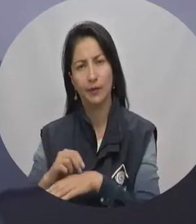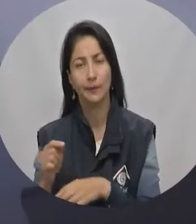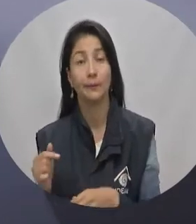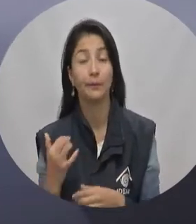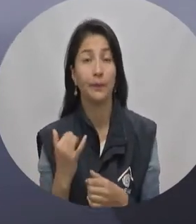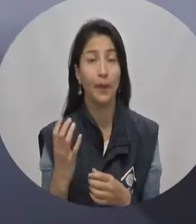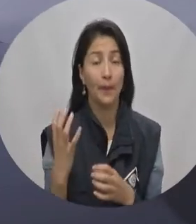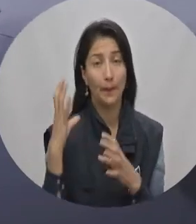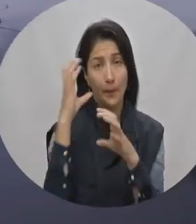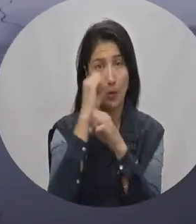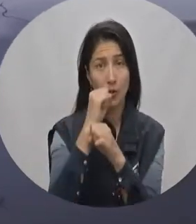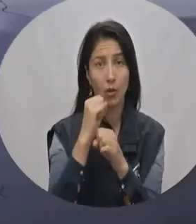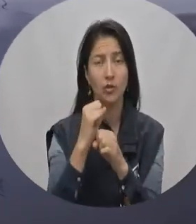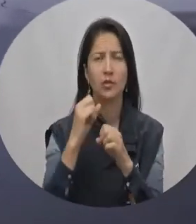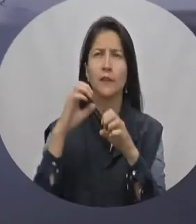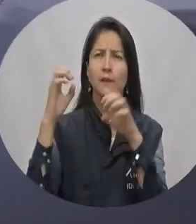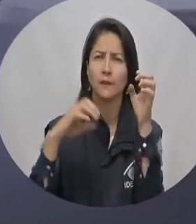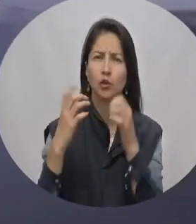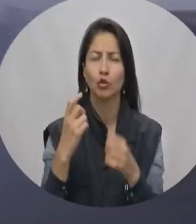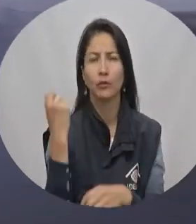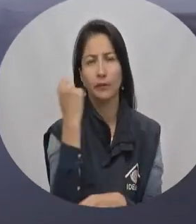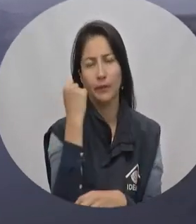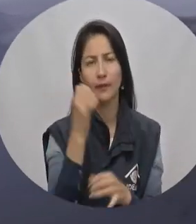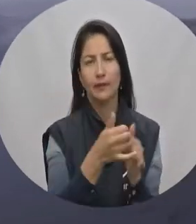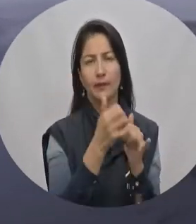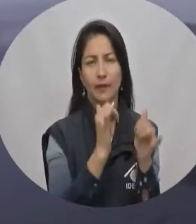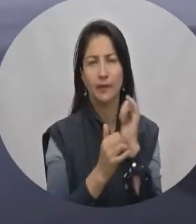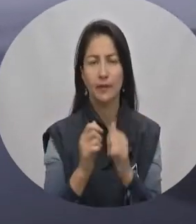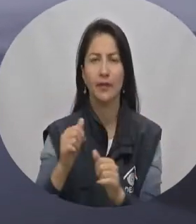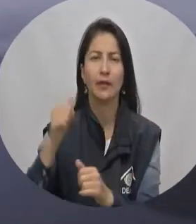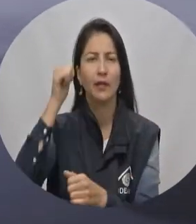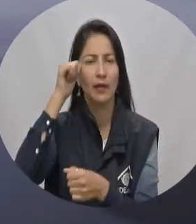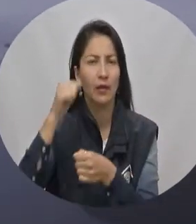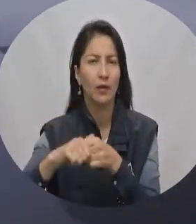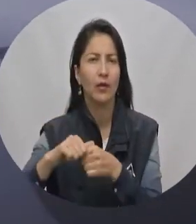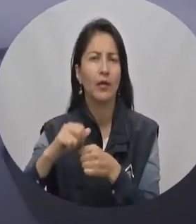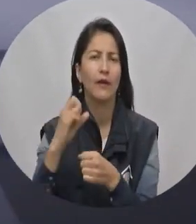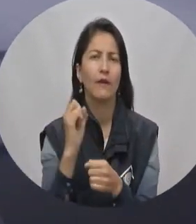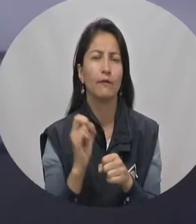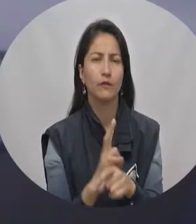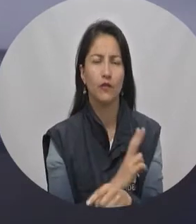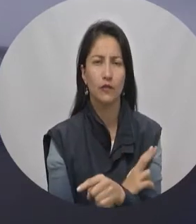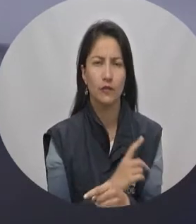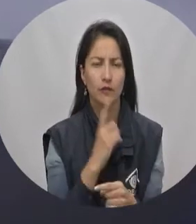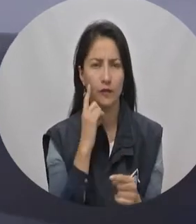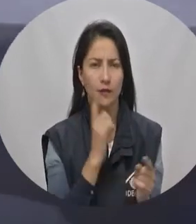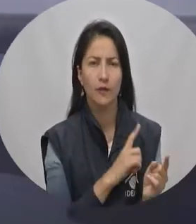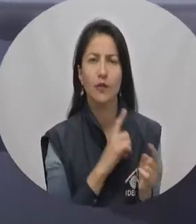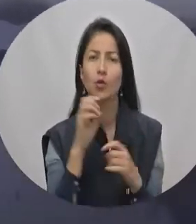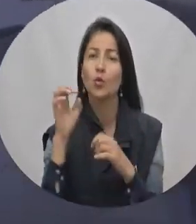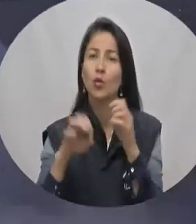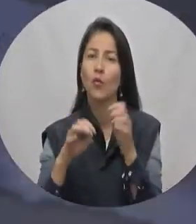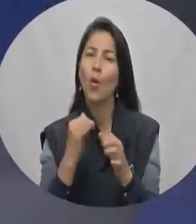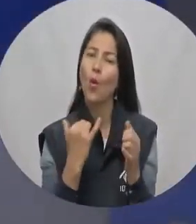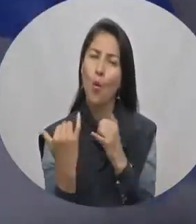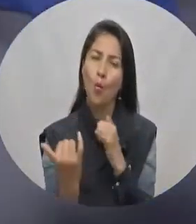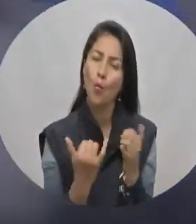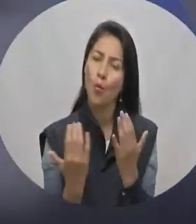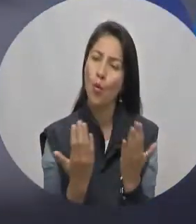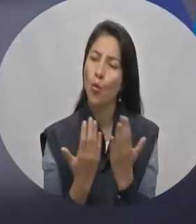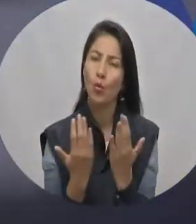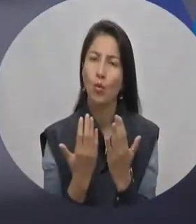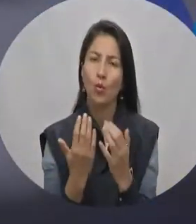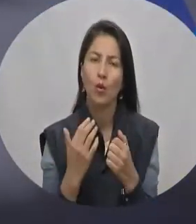Nariño. En la noche se esperan lloviznas en sectores de Meta, occidente de Casanare y Arauca y oriente de Bichada. Habrá